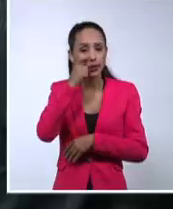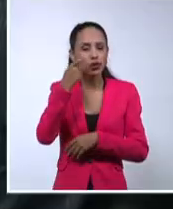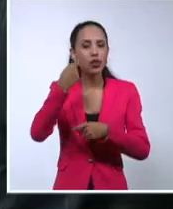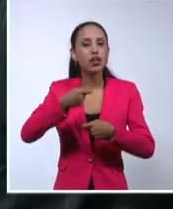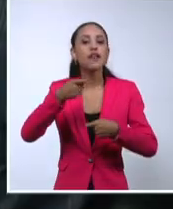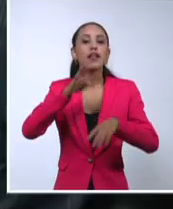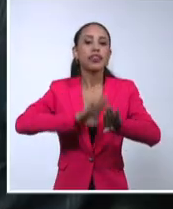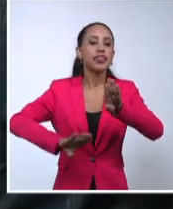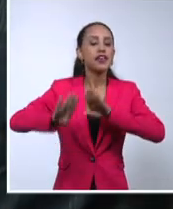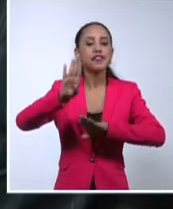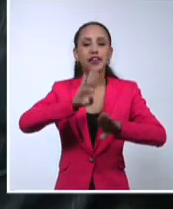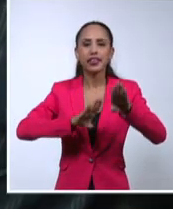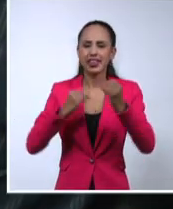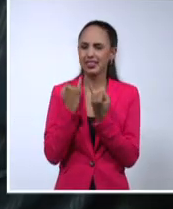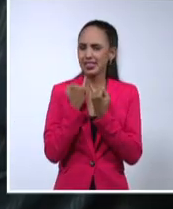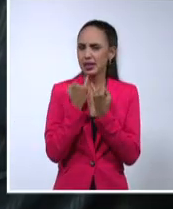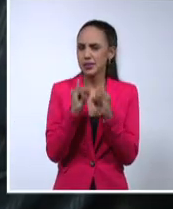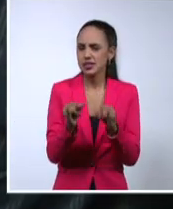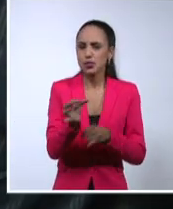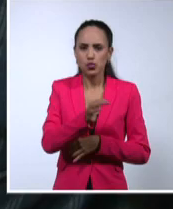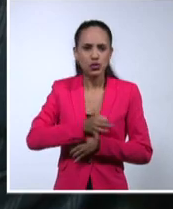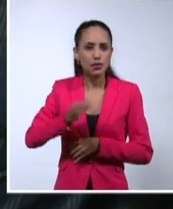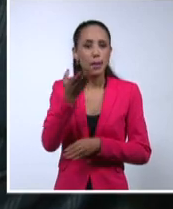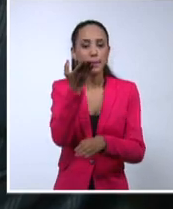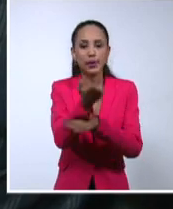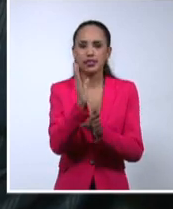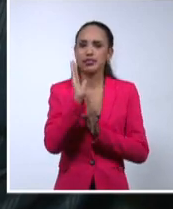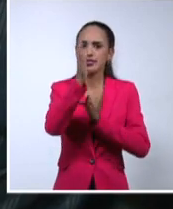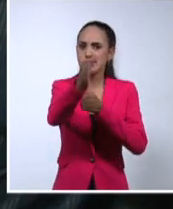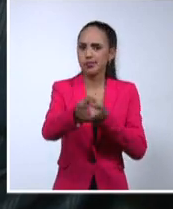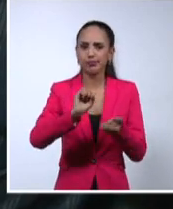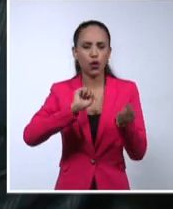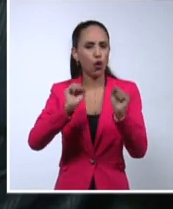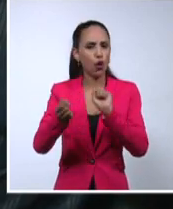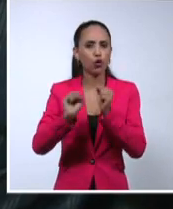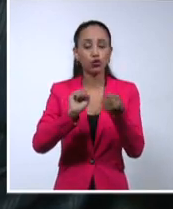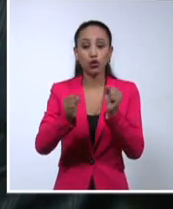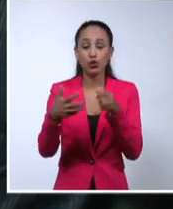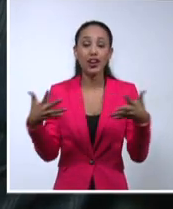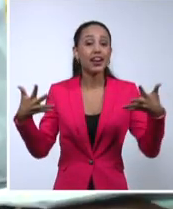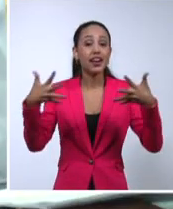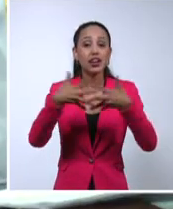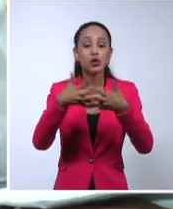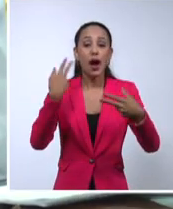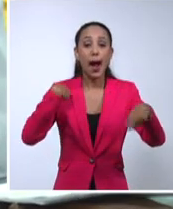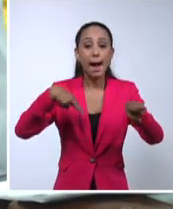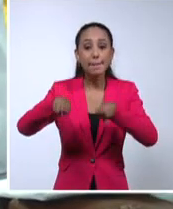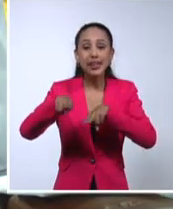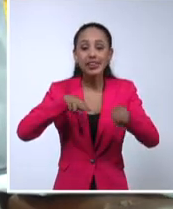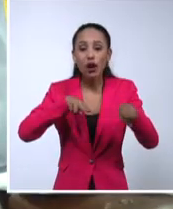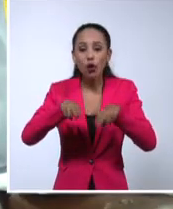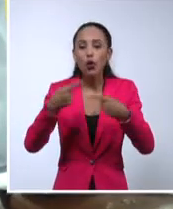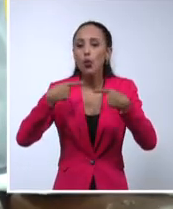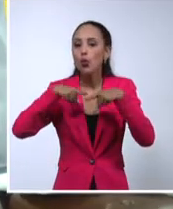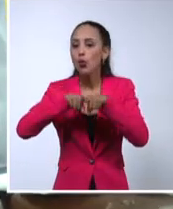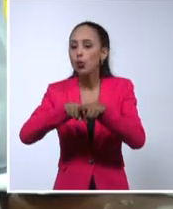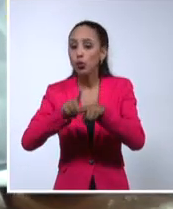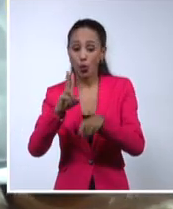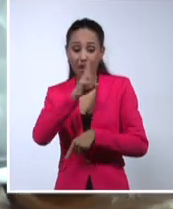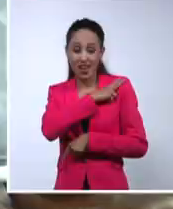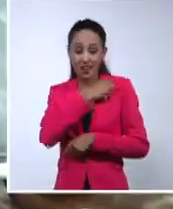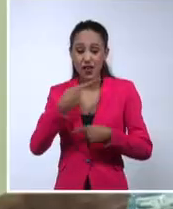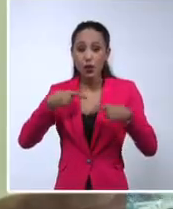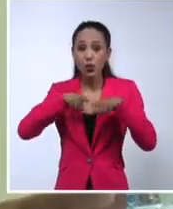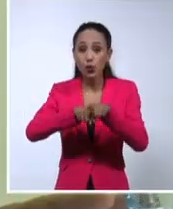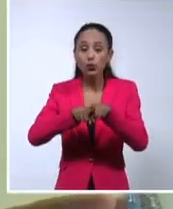municipal, exigir disciplina, control, abogar por el vínculo de la administración con el pueblo, que es el principal protagonista